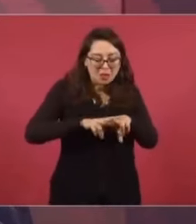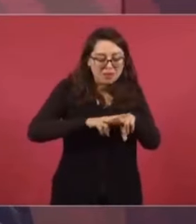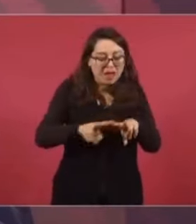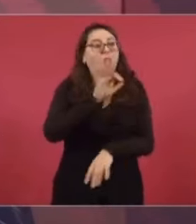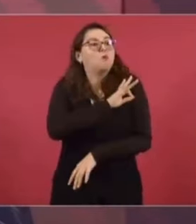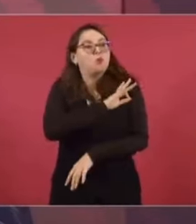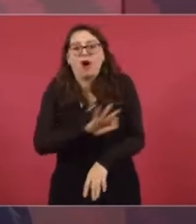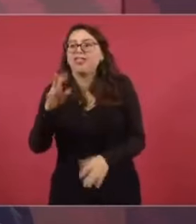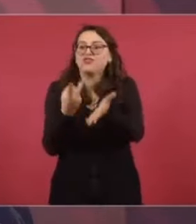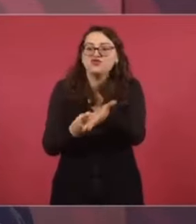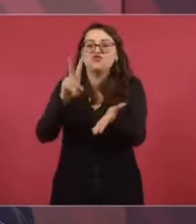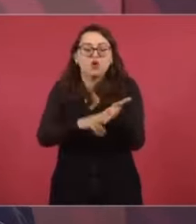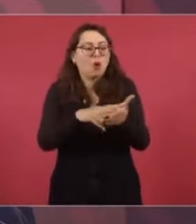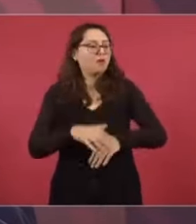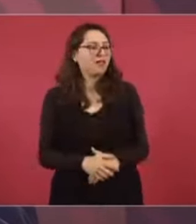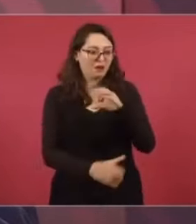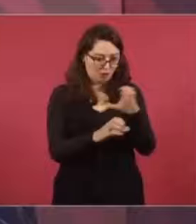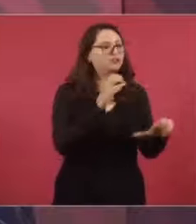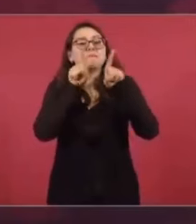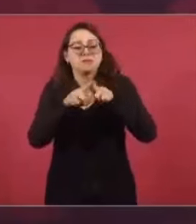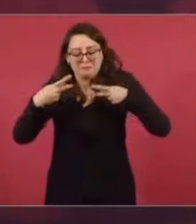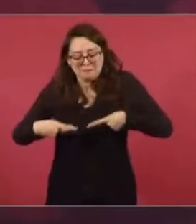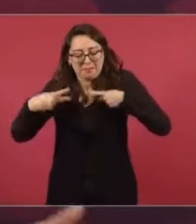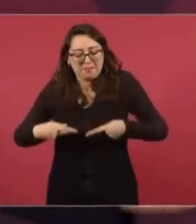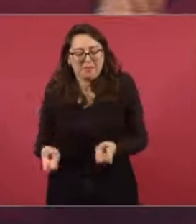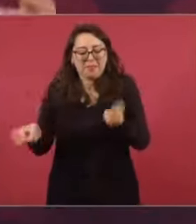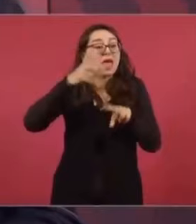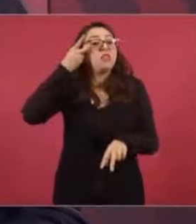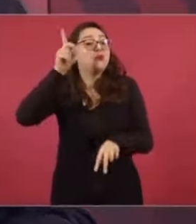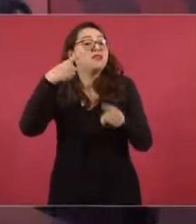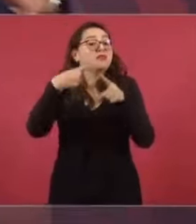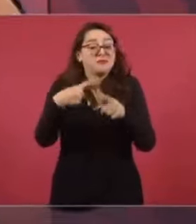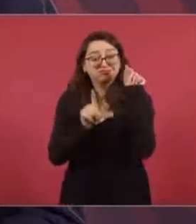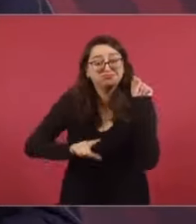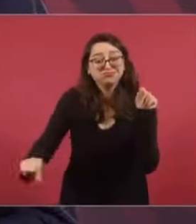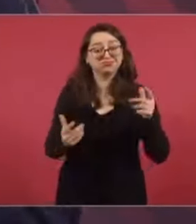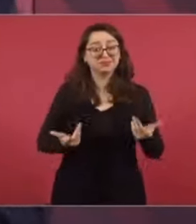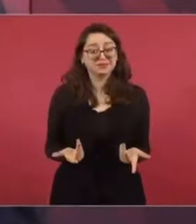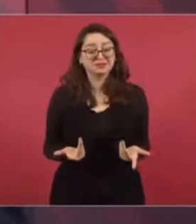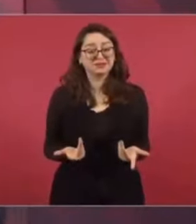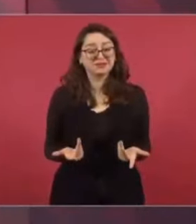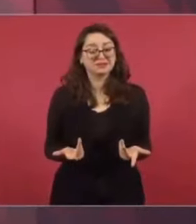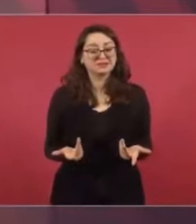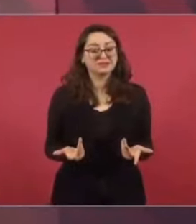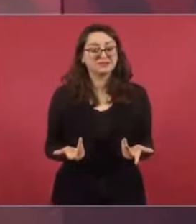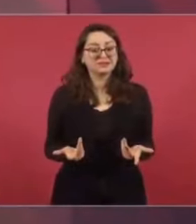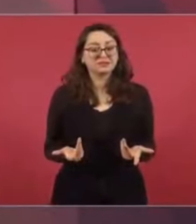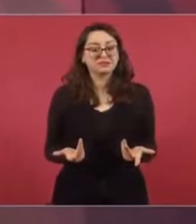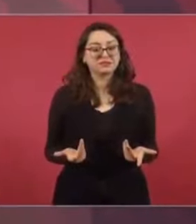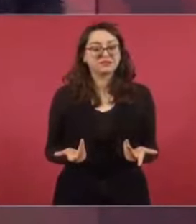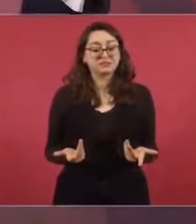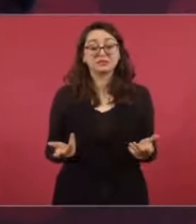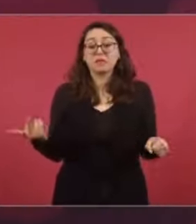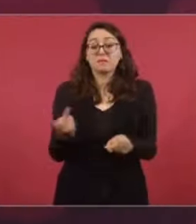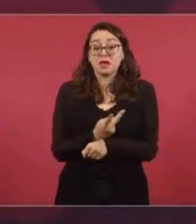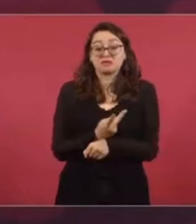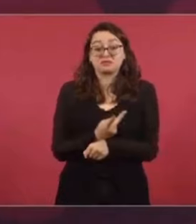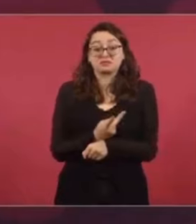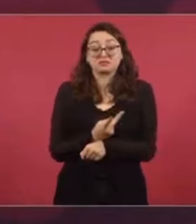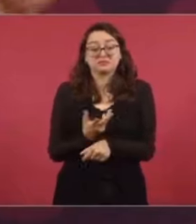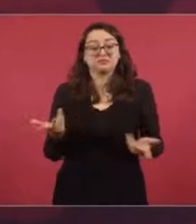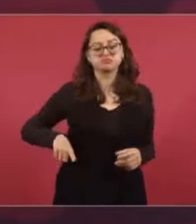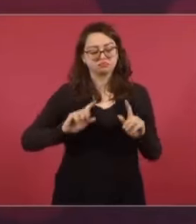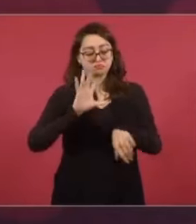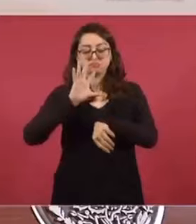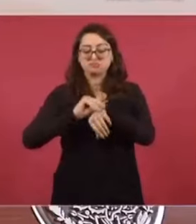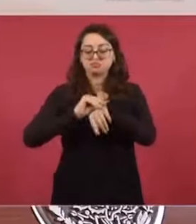que pueden utilizarse para trenes de pasajeros que son de la nación, son públicas, que por un error y por la prepotencia, cuando